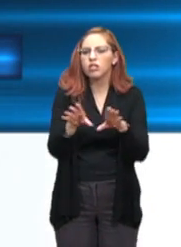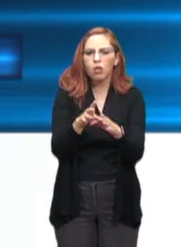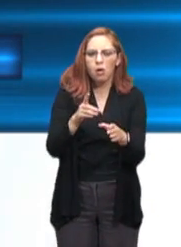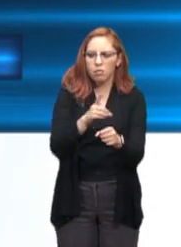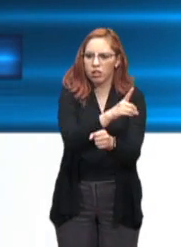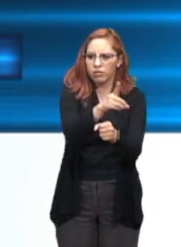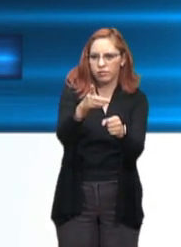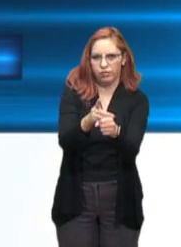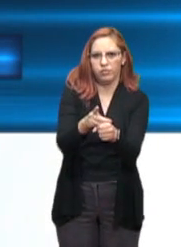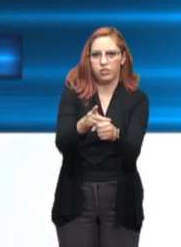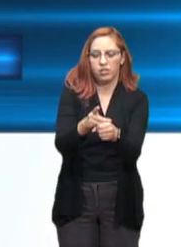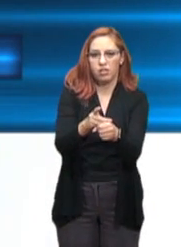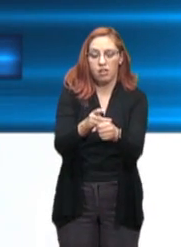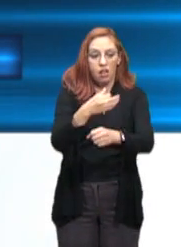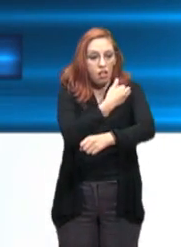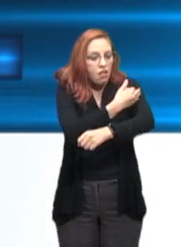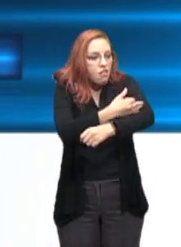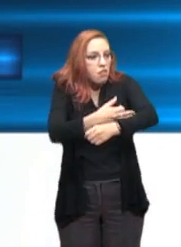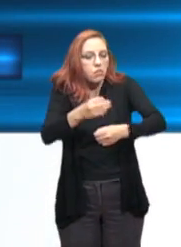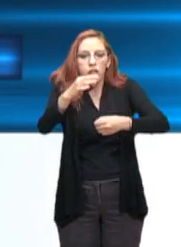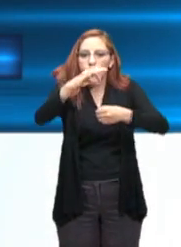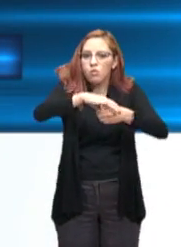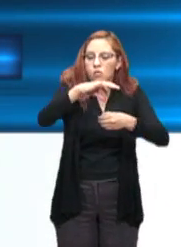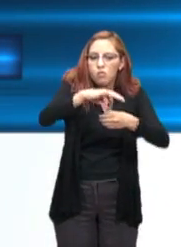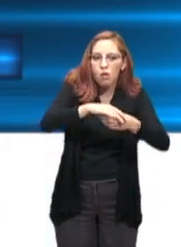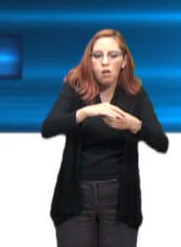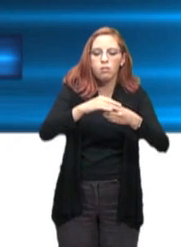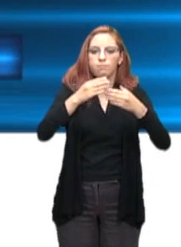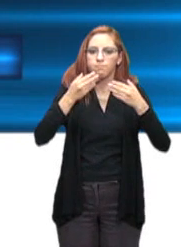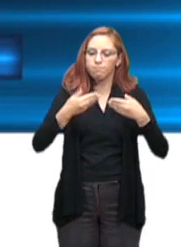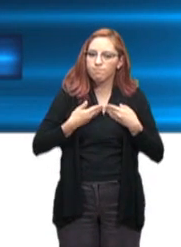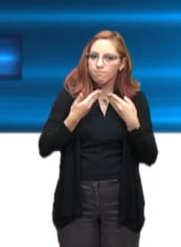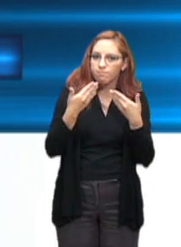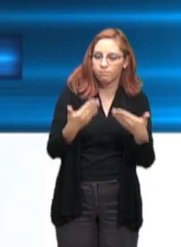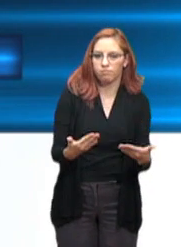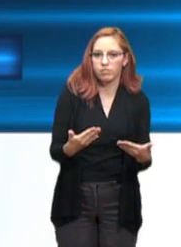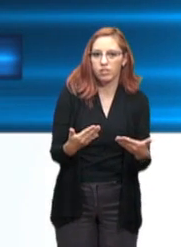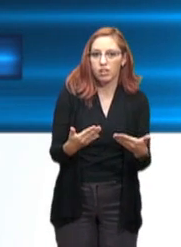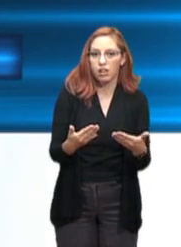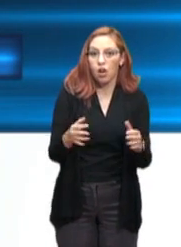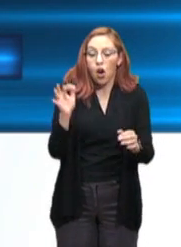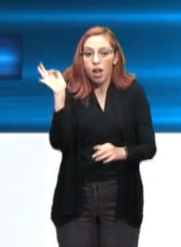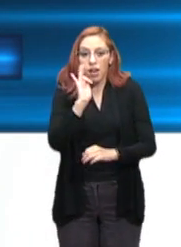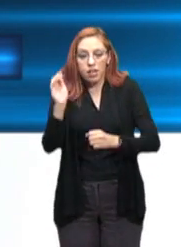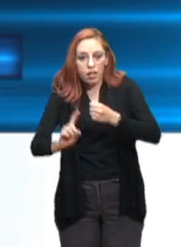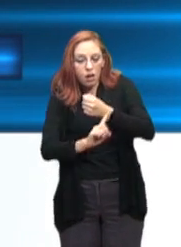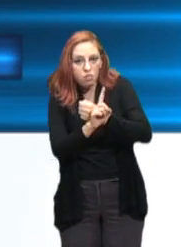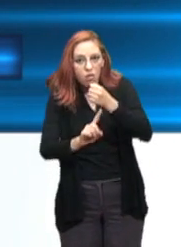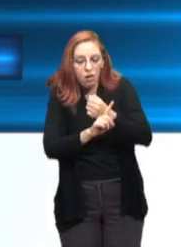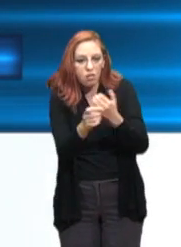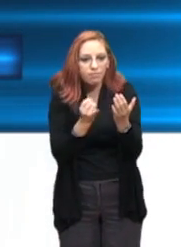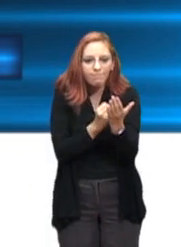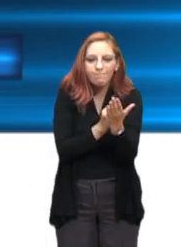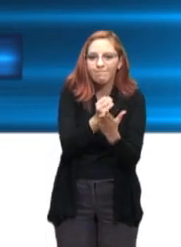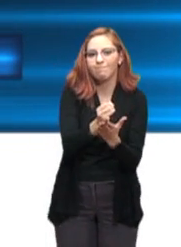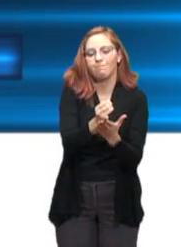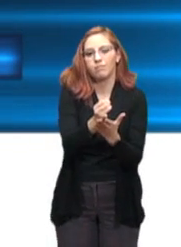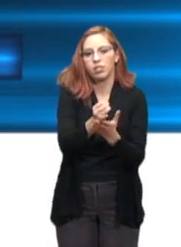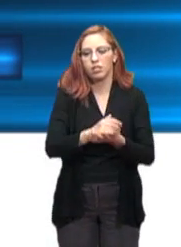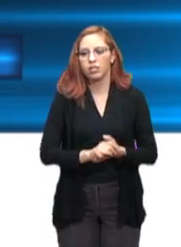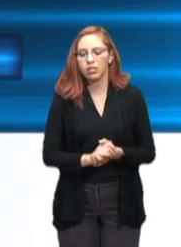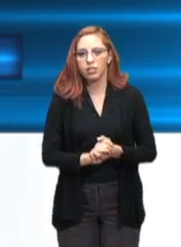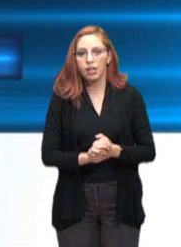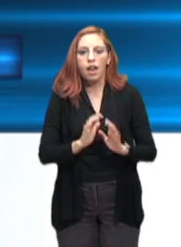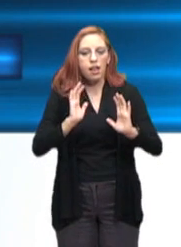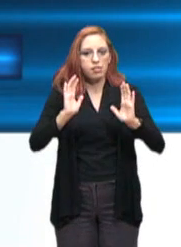les dieron el voto de confianza en el 2018, o si van a afectarles directamente con la decisión. Ya